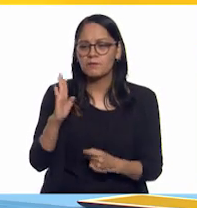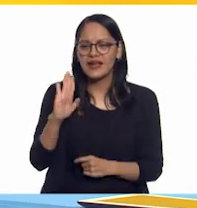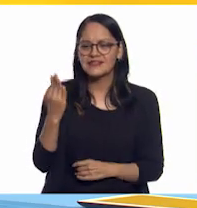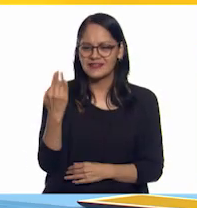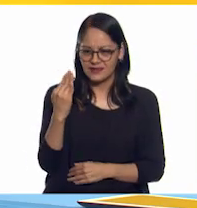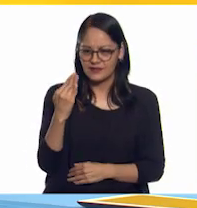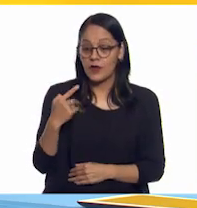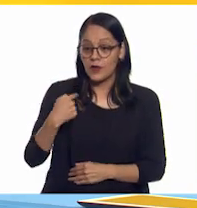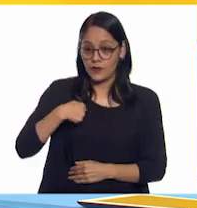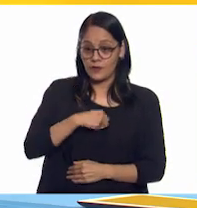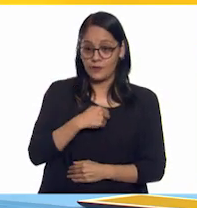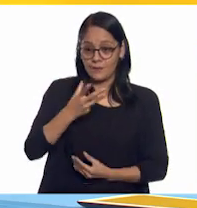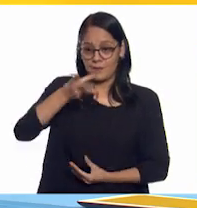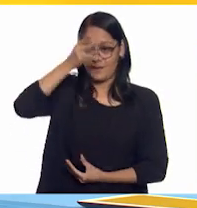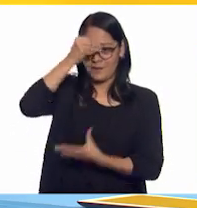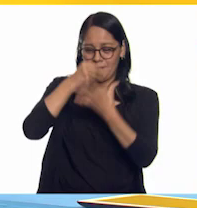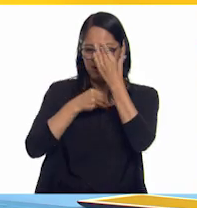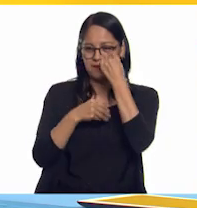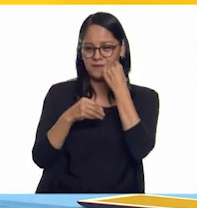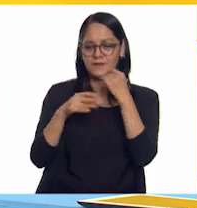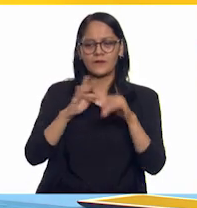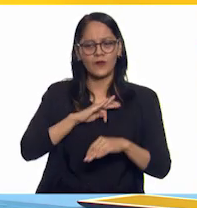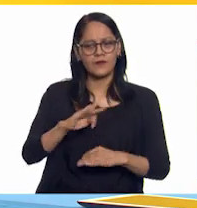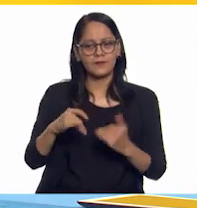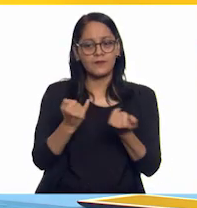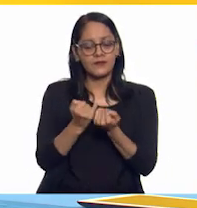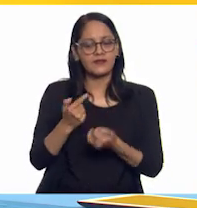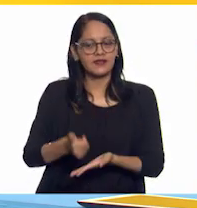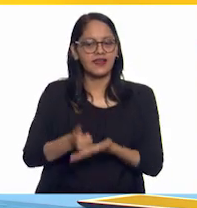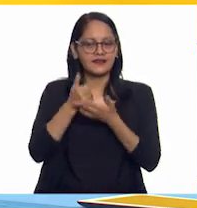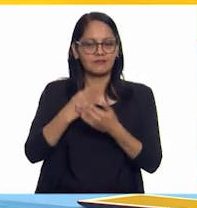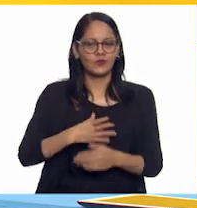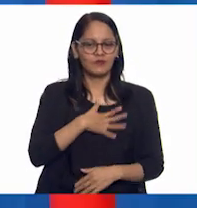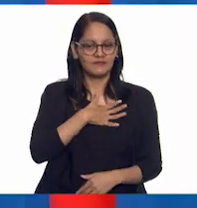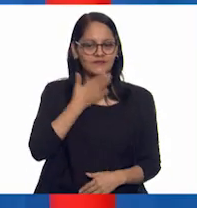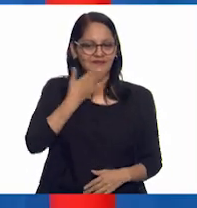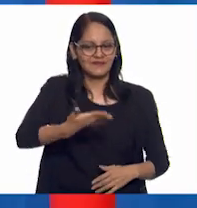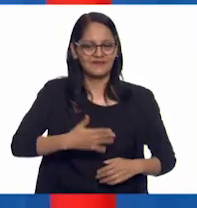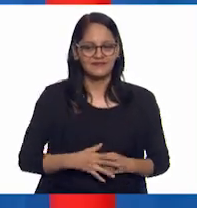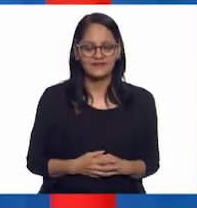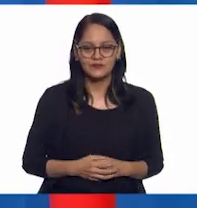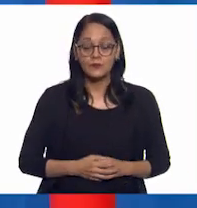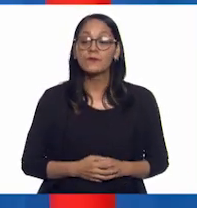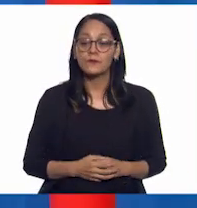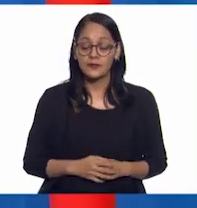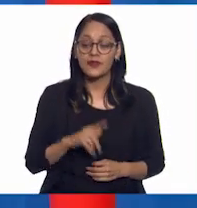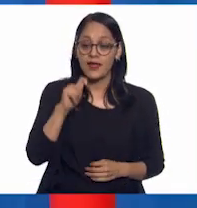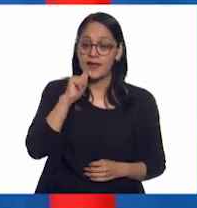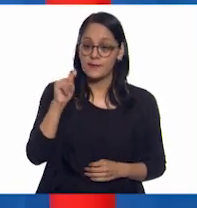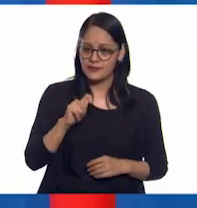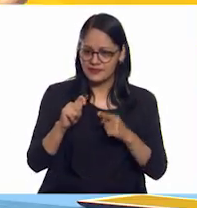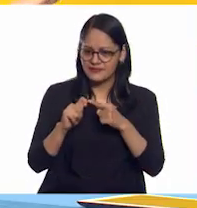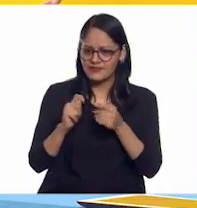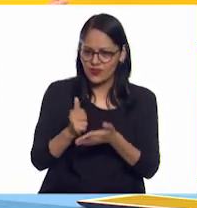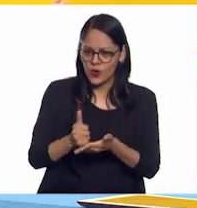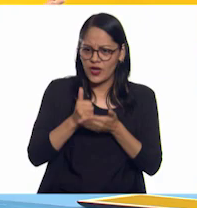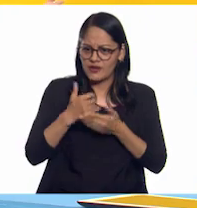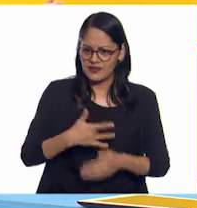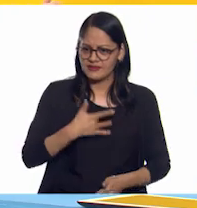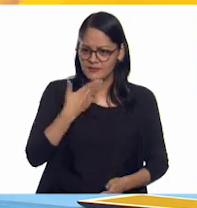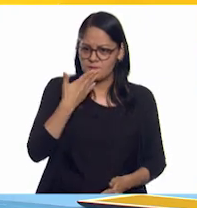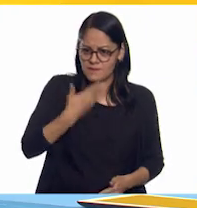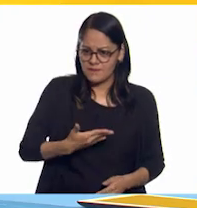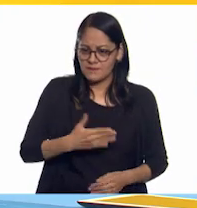nosotros mismos a través de ellos y esto nos trae un bienestar emocional. ¿Las amistades nos dan bienestar? Por